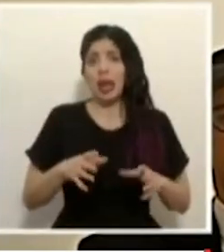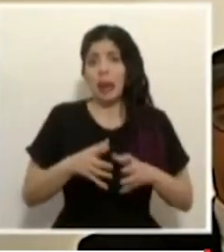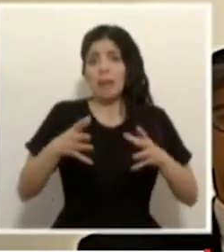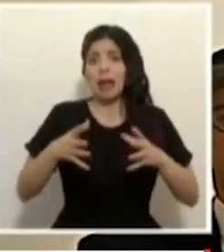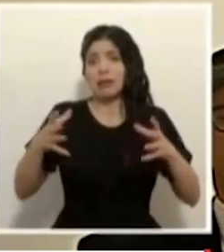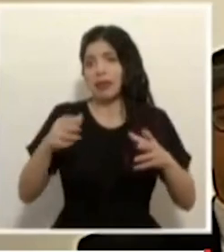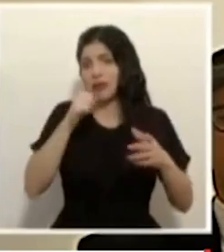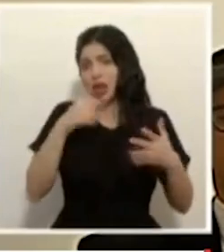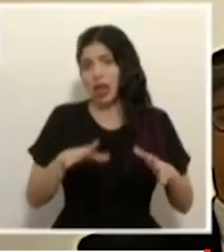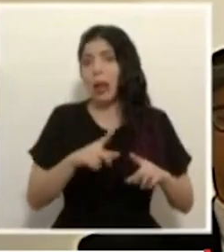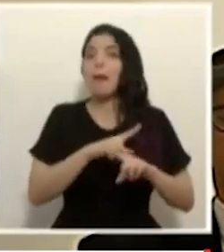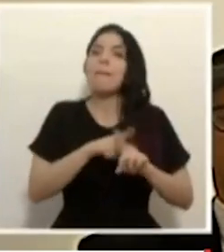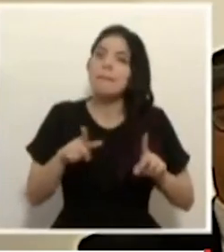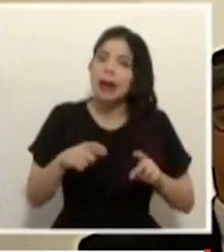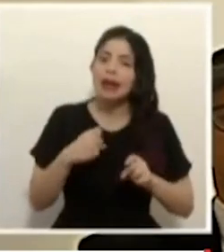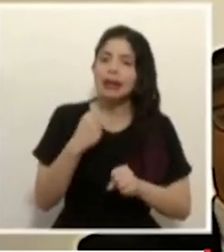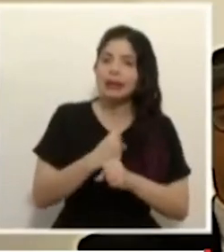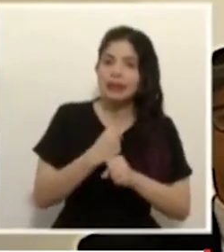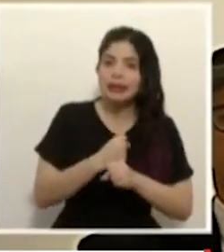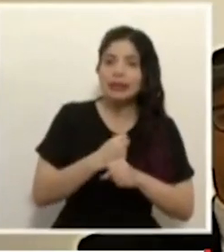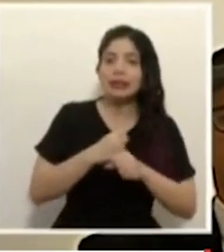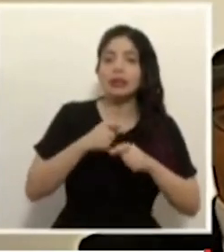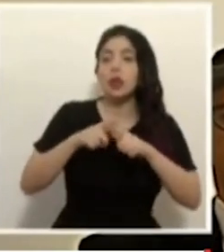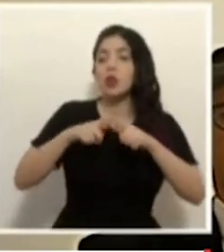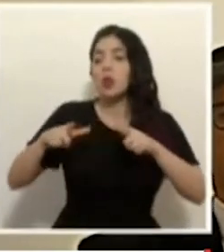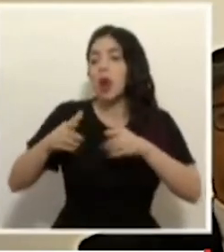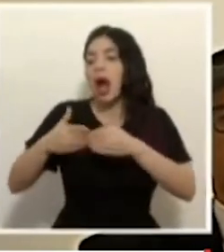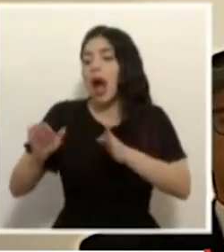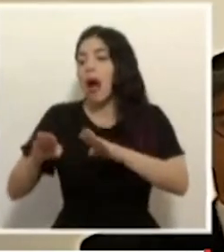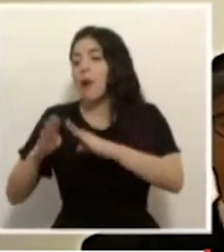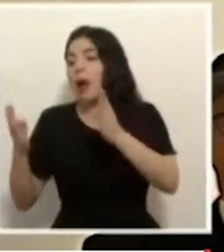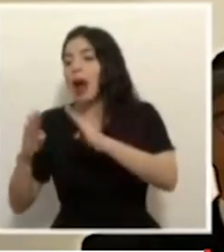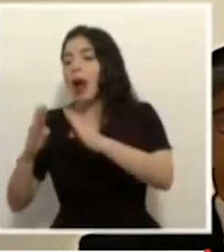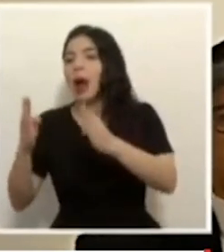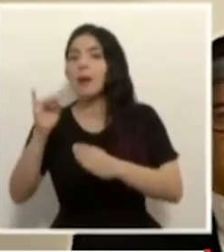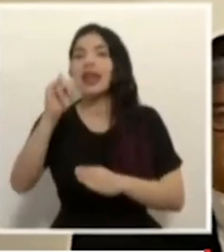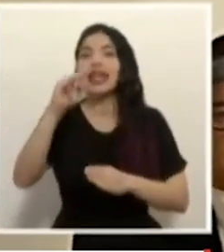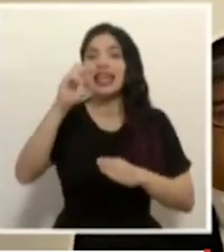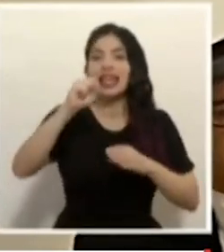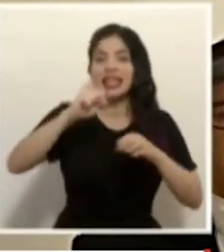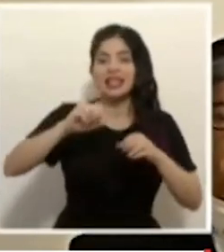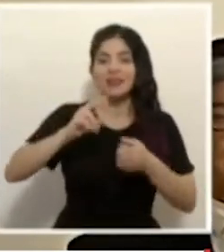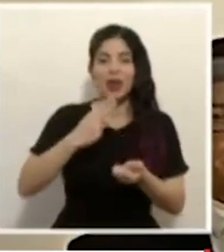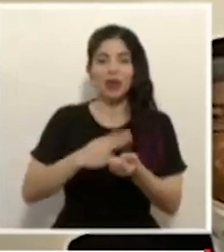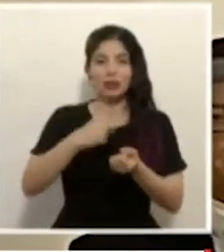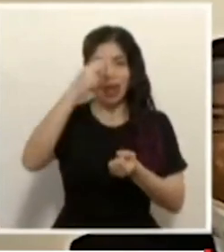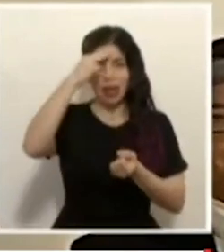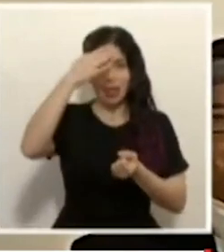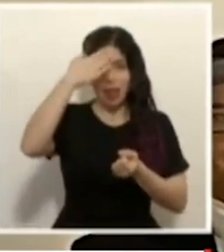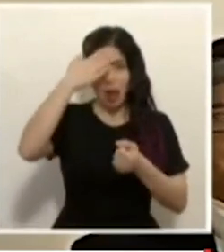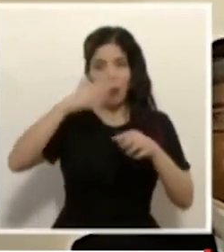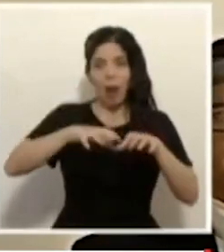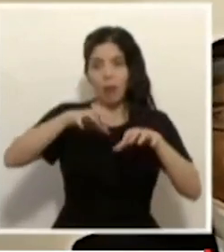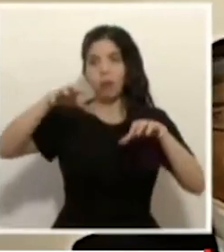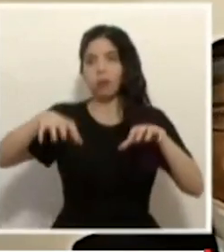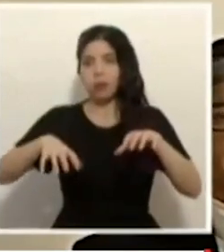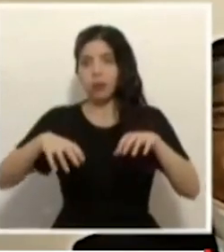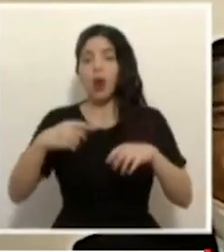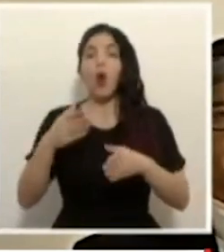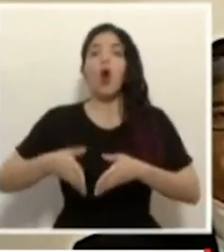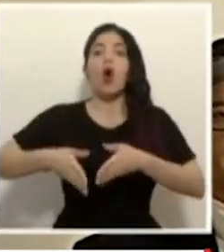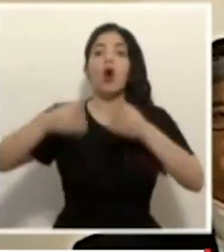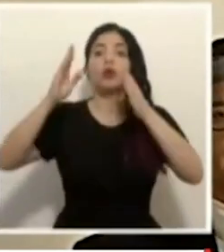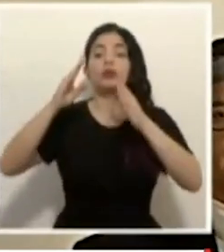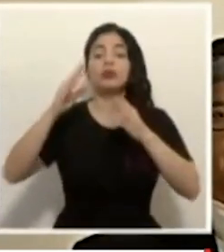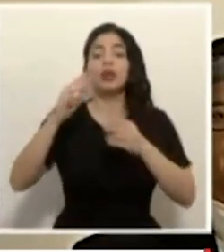Y por eso se ha avanzado en ampliar las alas que hemos anunciado del INSS en el Hospital del Trauma o la Torre Este en el Hospital Calderón